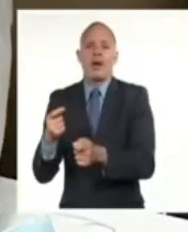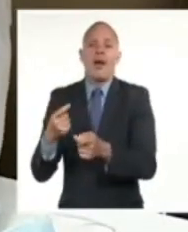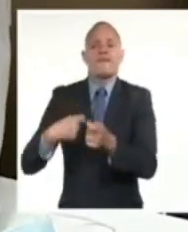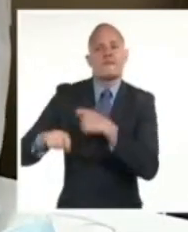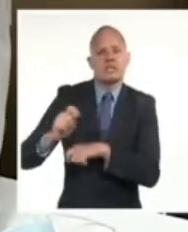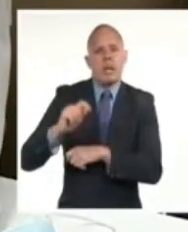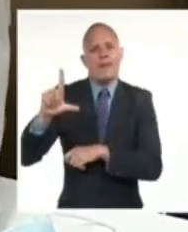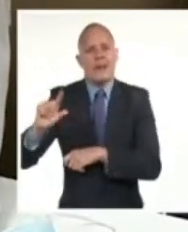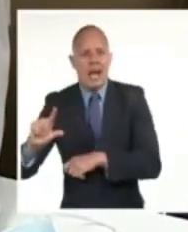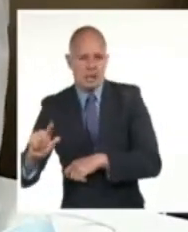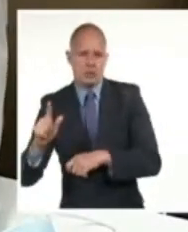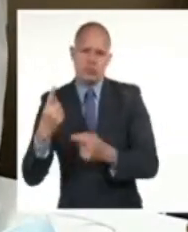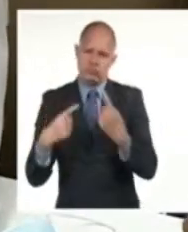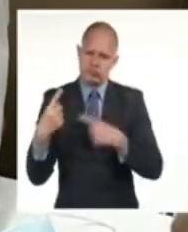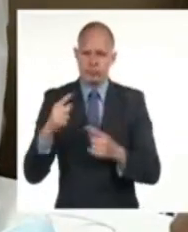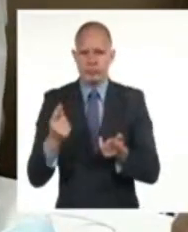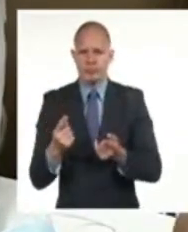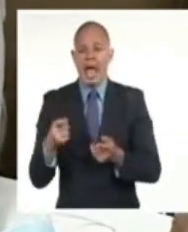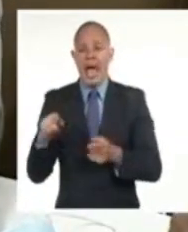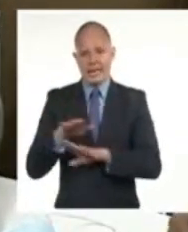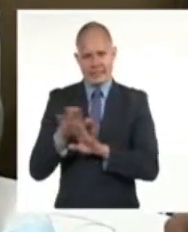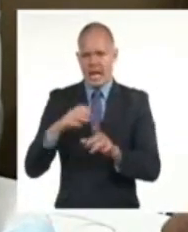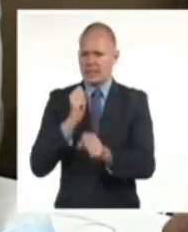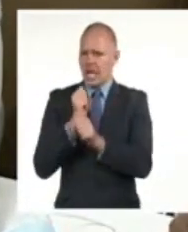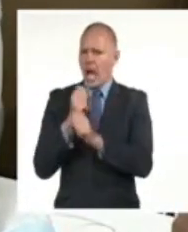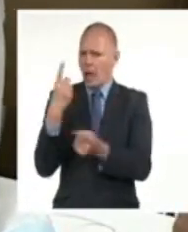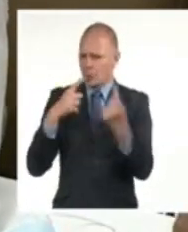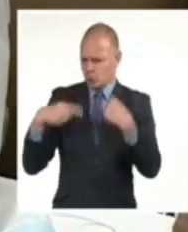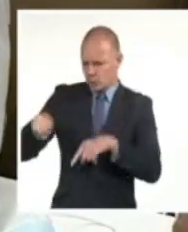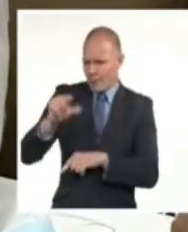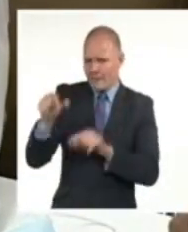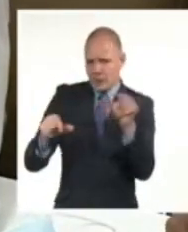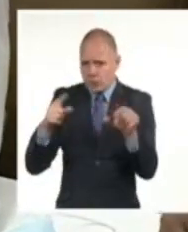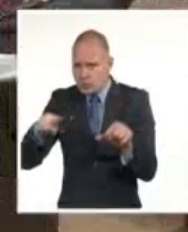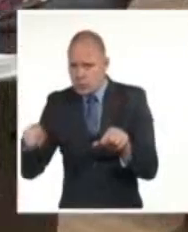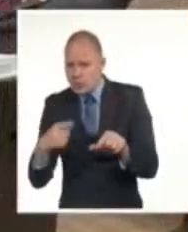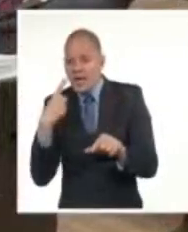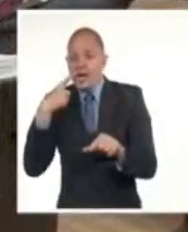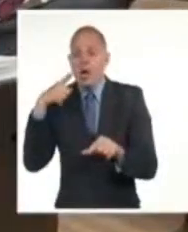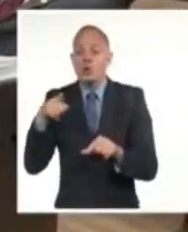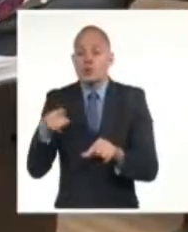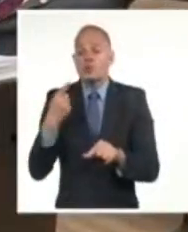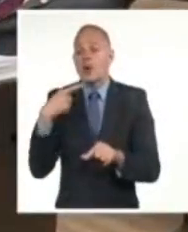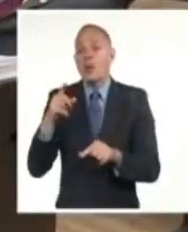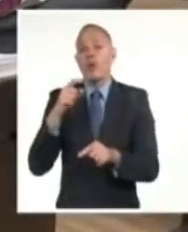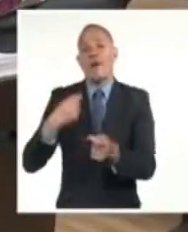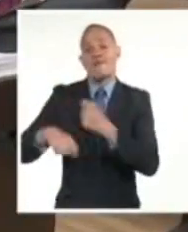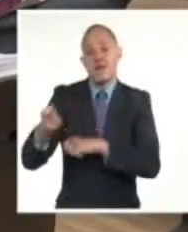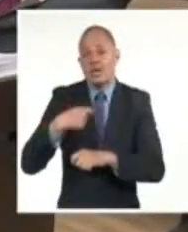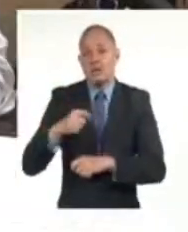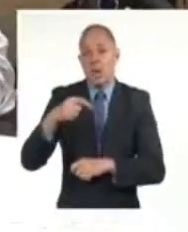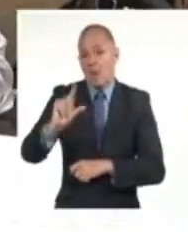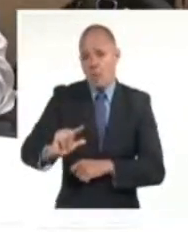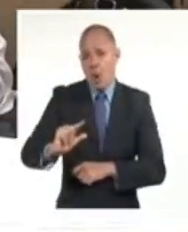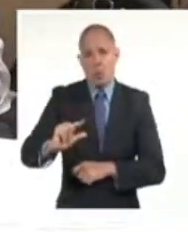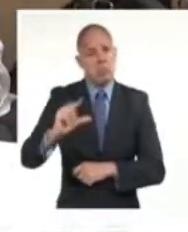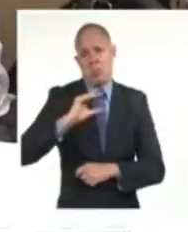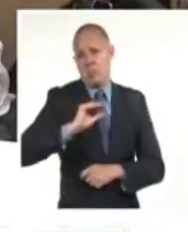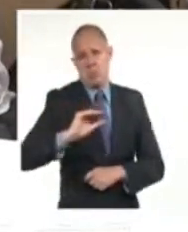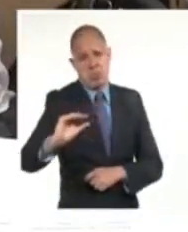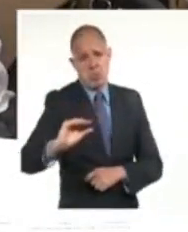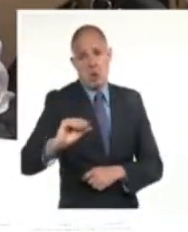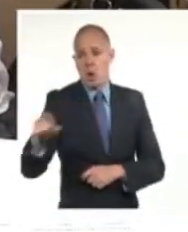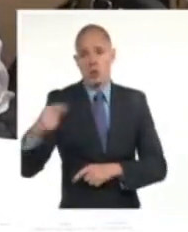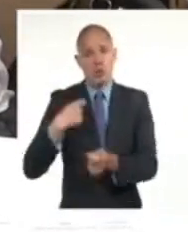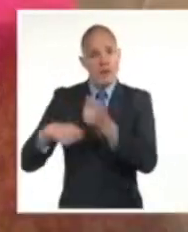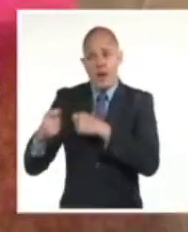incentivos también de los trabajadores del sector para ganar por lo que produzcan y por lo que vendan. Revitalizar el comercio mayorista, es